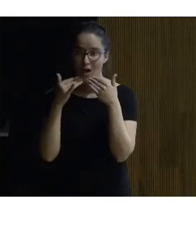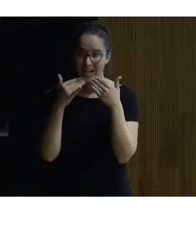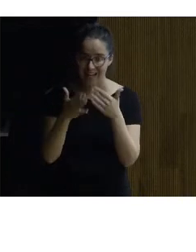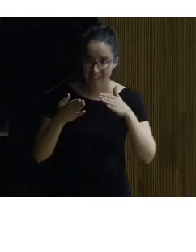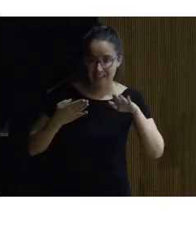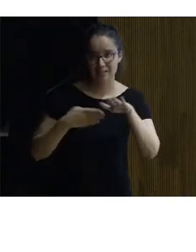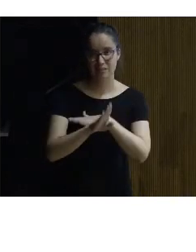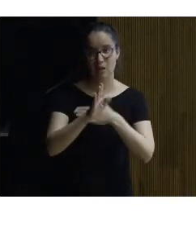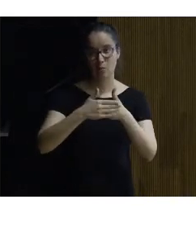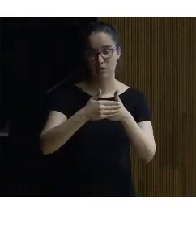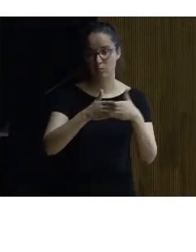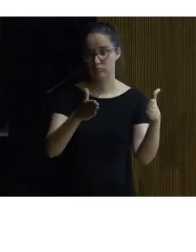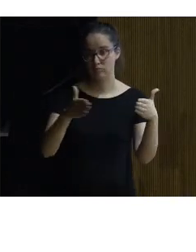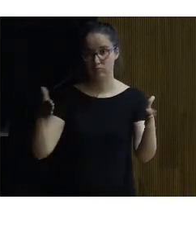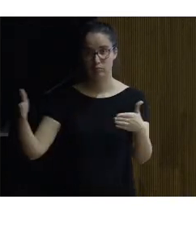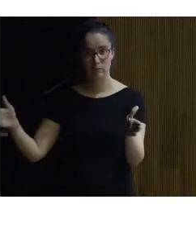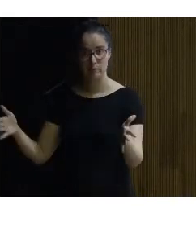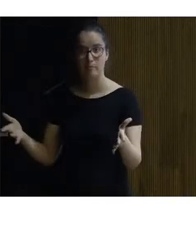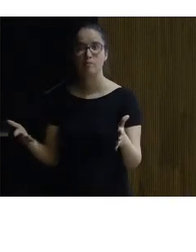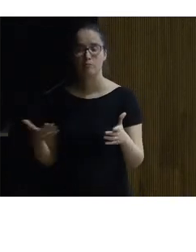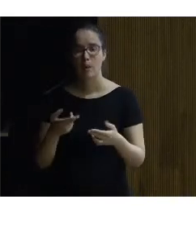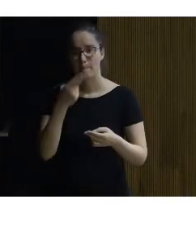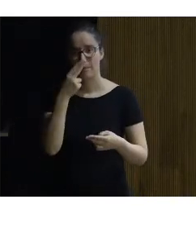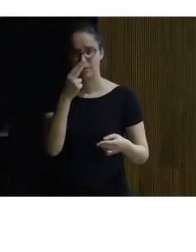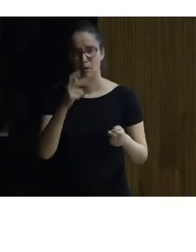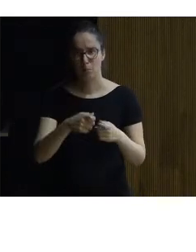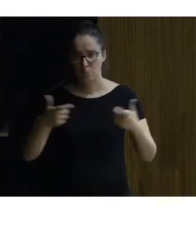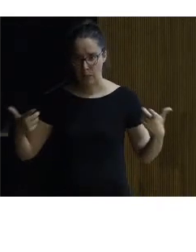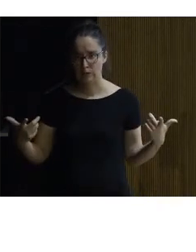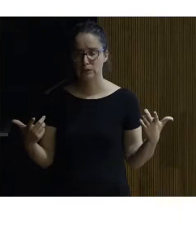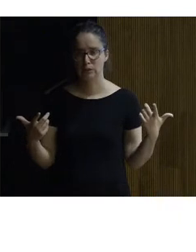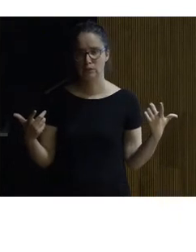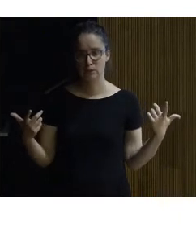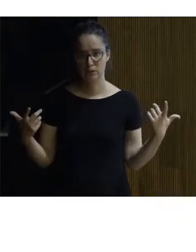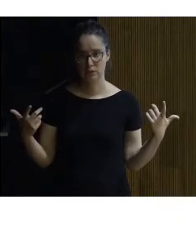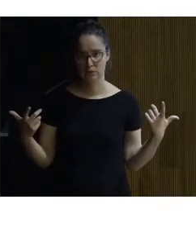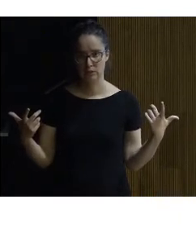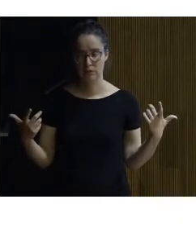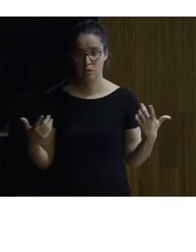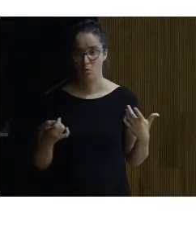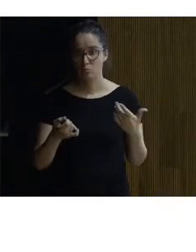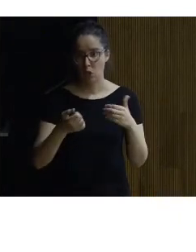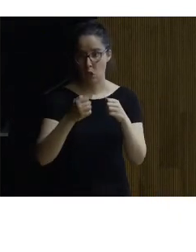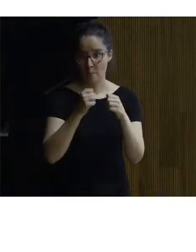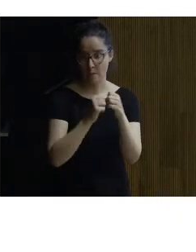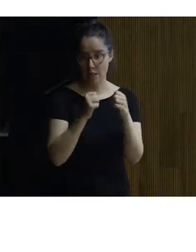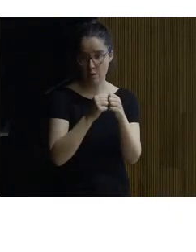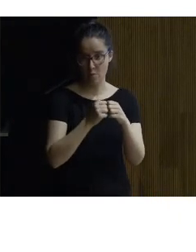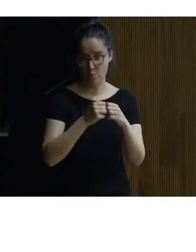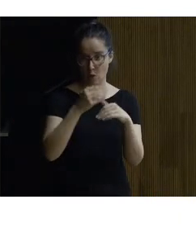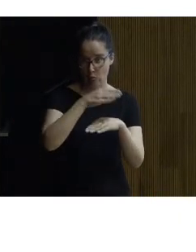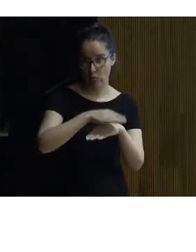accesibilidad y que las puertas están abiertas pues vamos a decir que se ha abierto más al público se recortó la pieza de granito que está debajo se